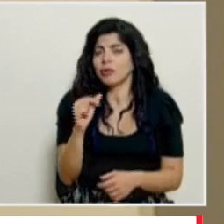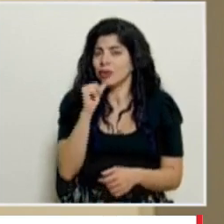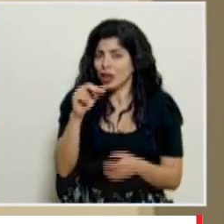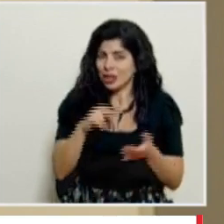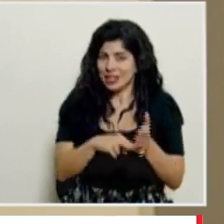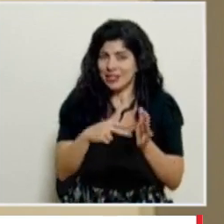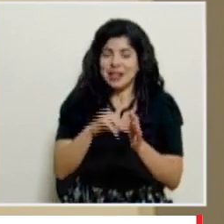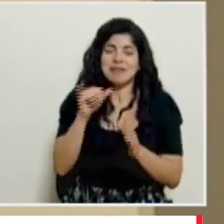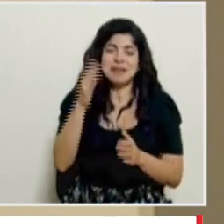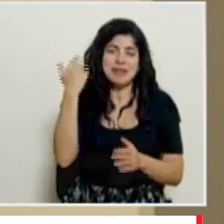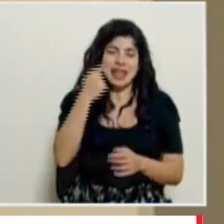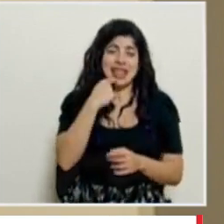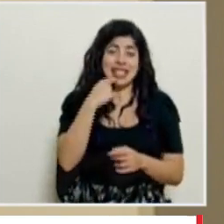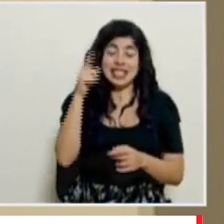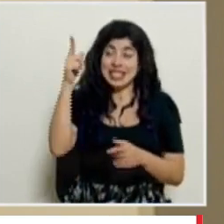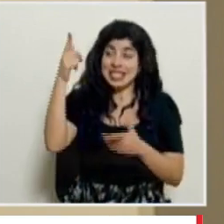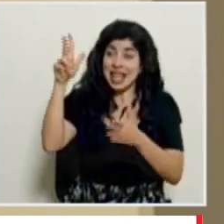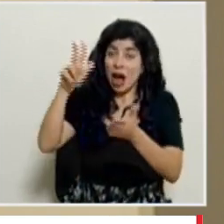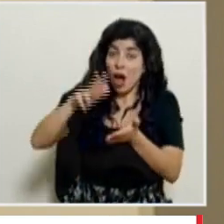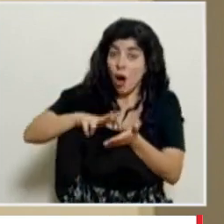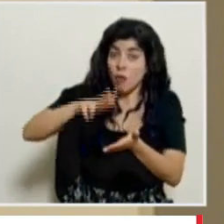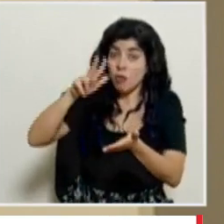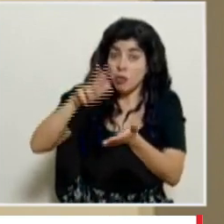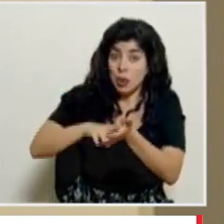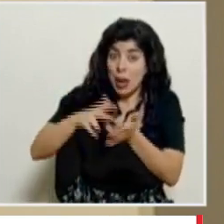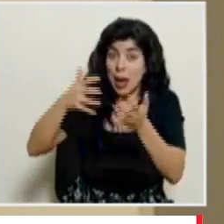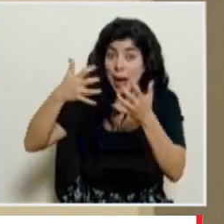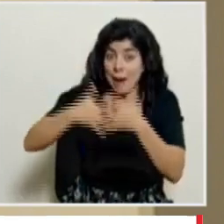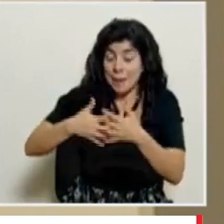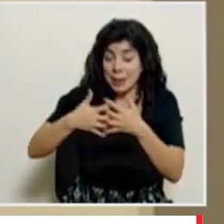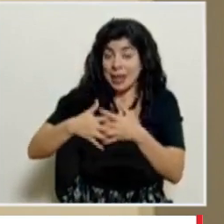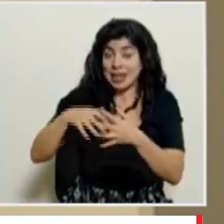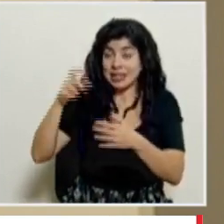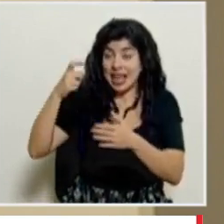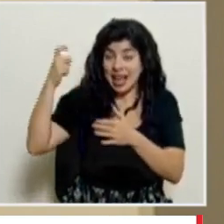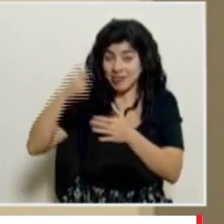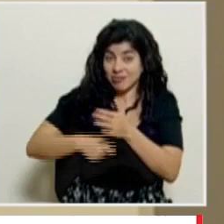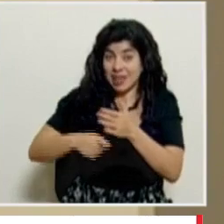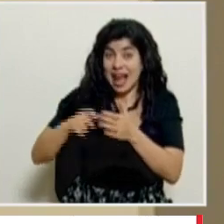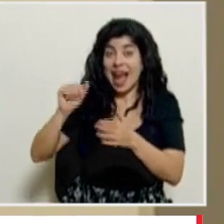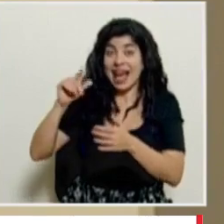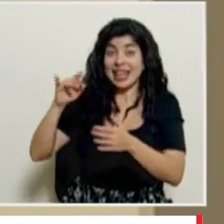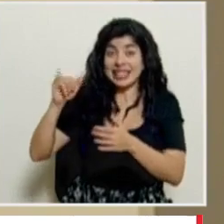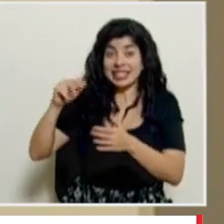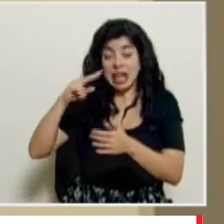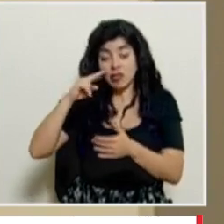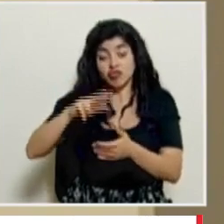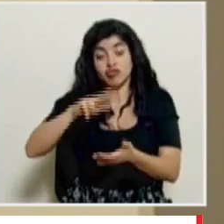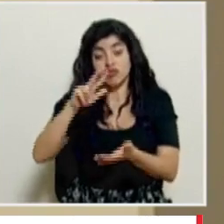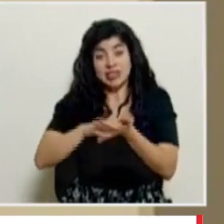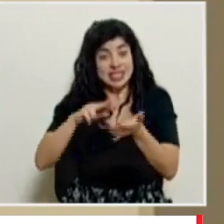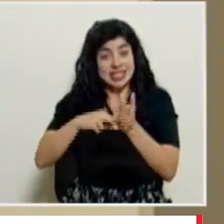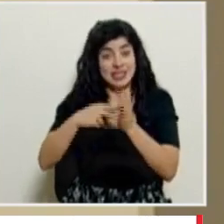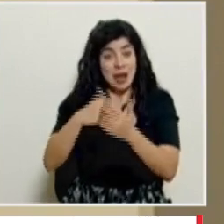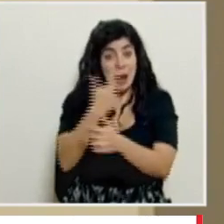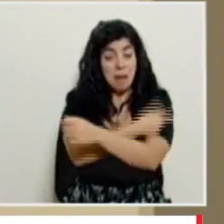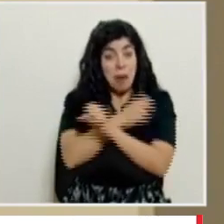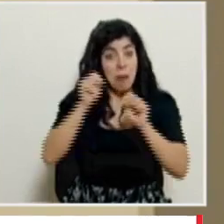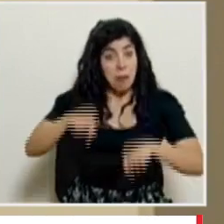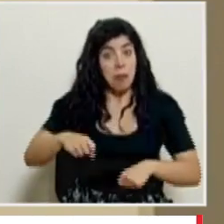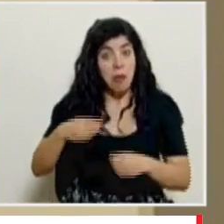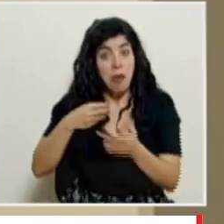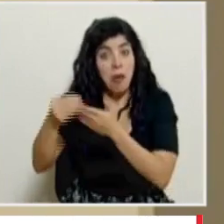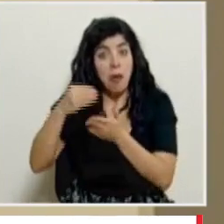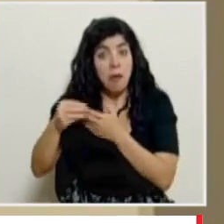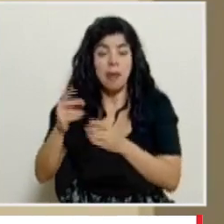que lo que hemos dicho siempre no significa que porque una compañía ya tenga una aprobación de una agencia estricta significa que la vacuna realmente está disponible para ser usada por los